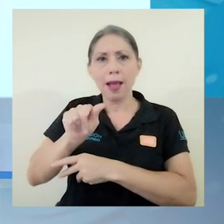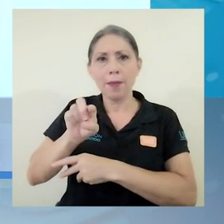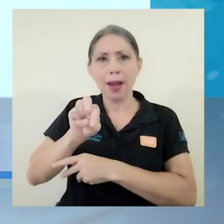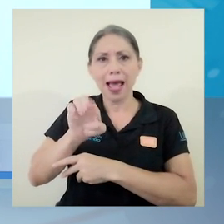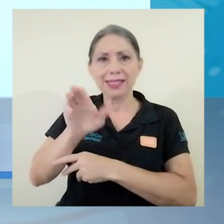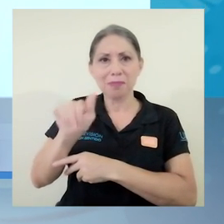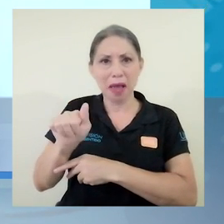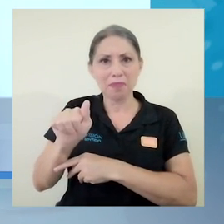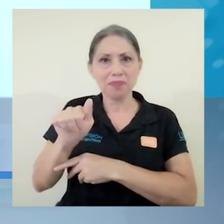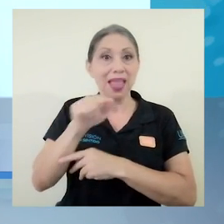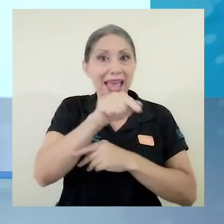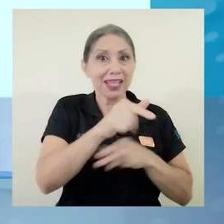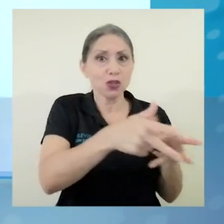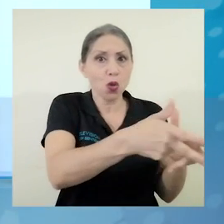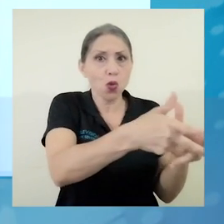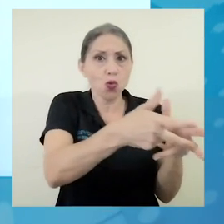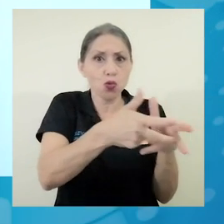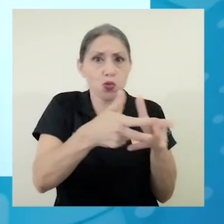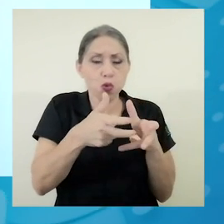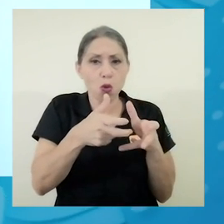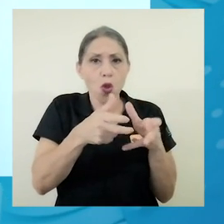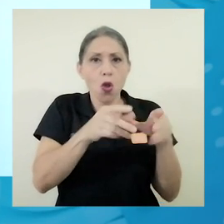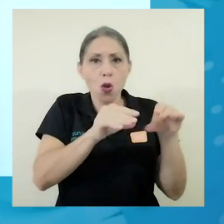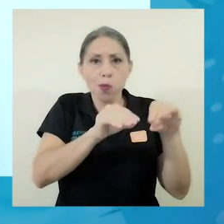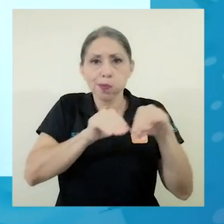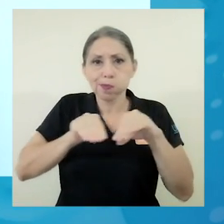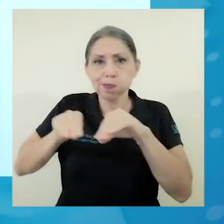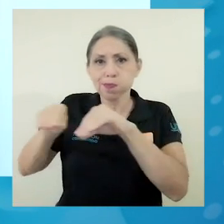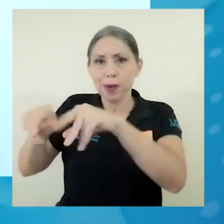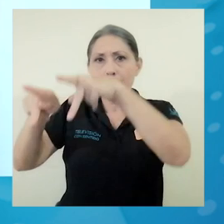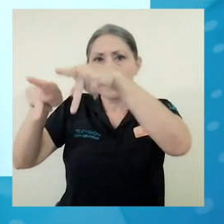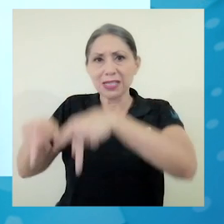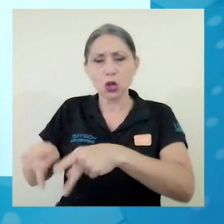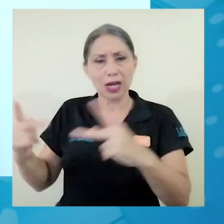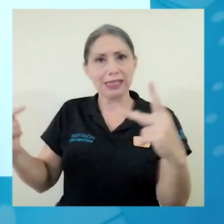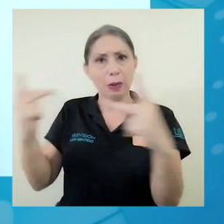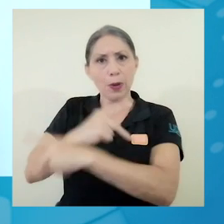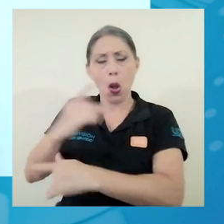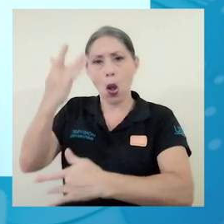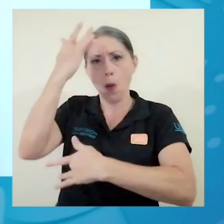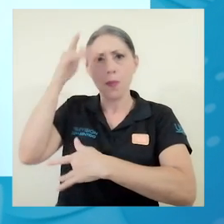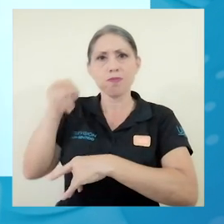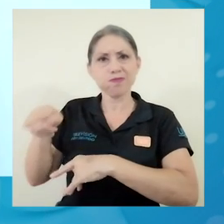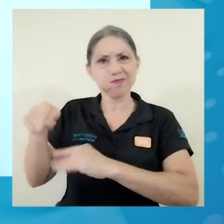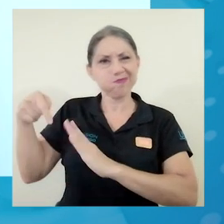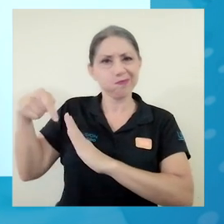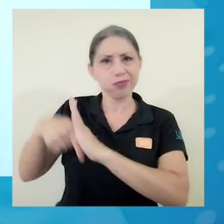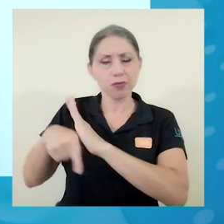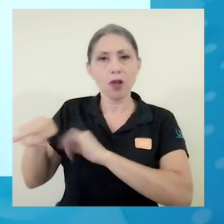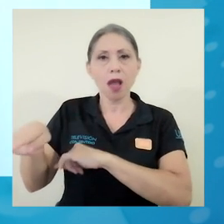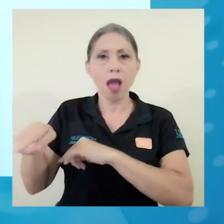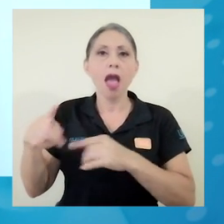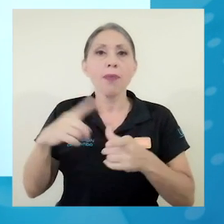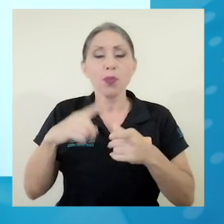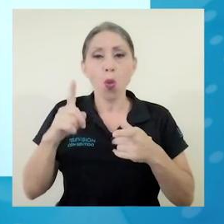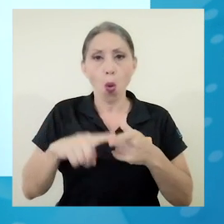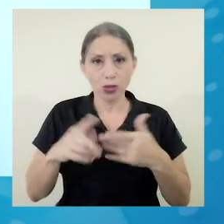a los pacientes que están en estado crítico. Entonces,